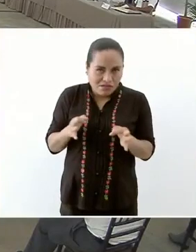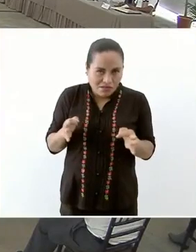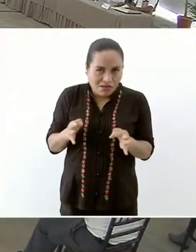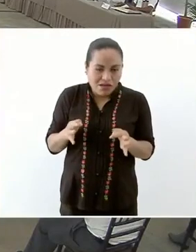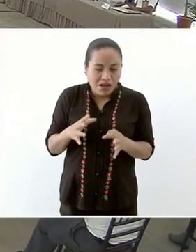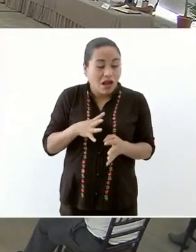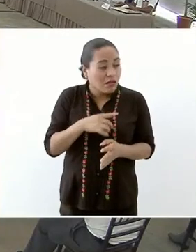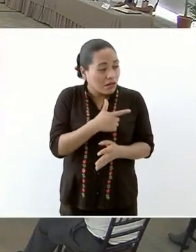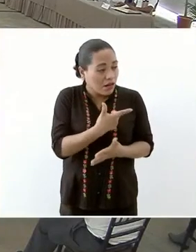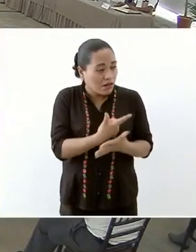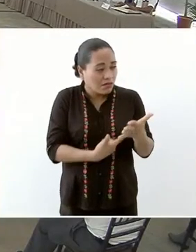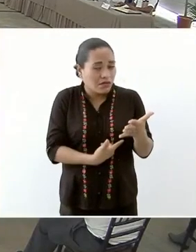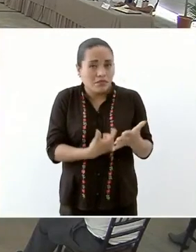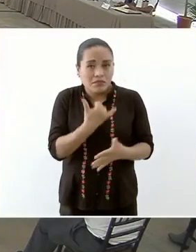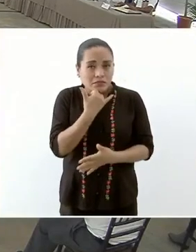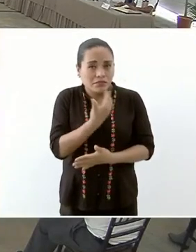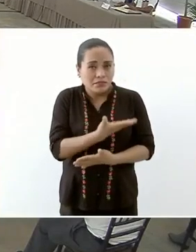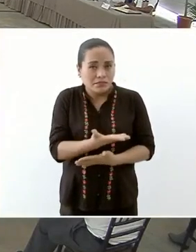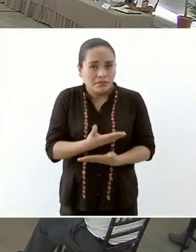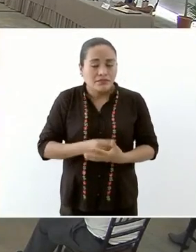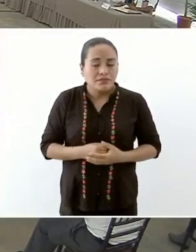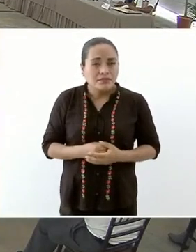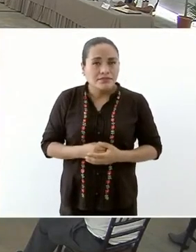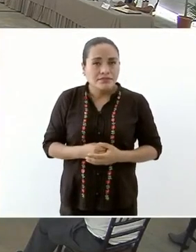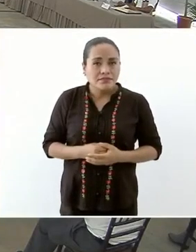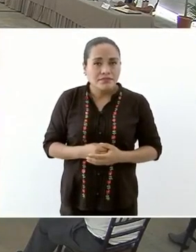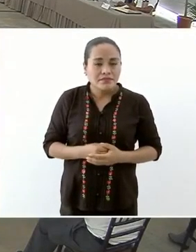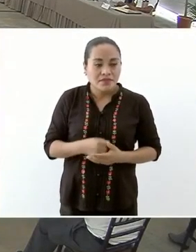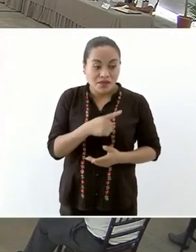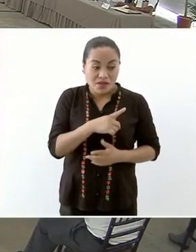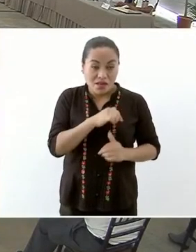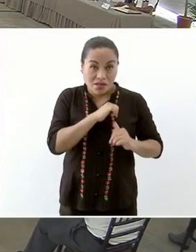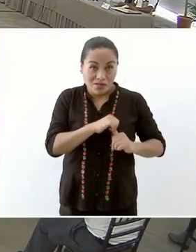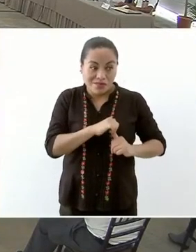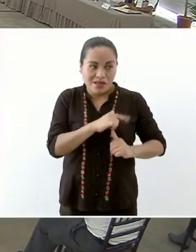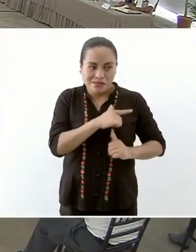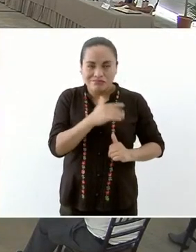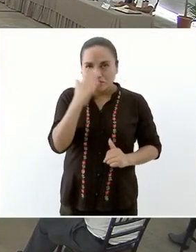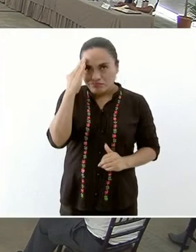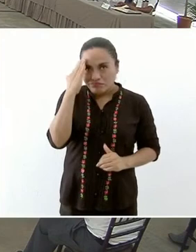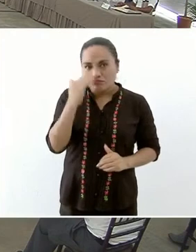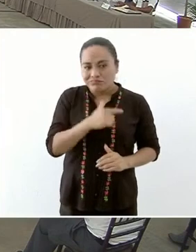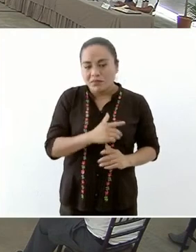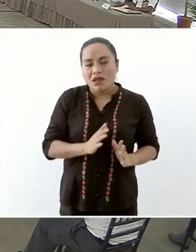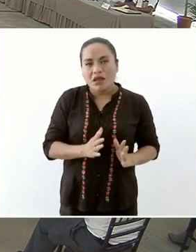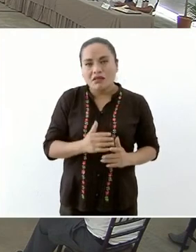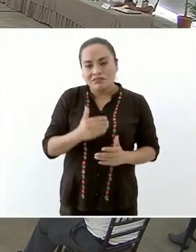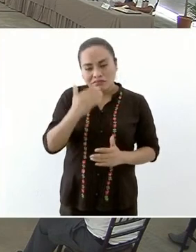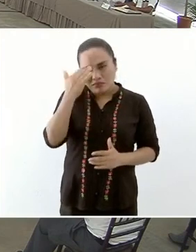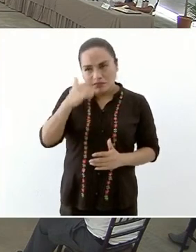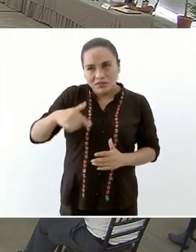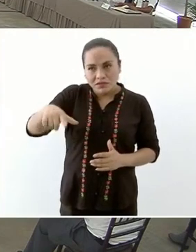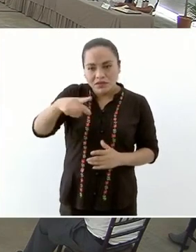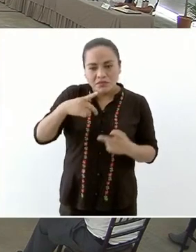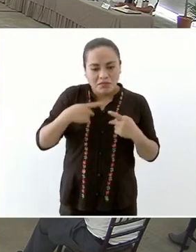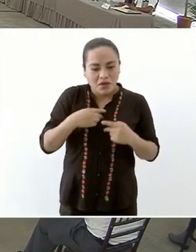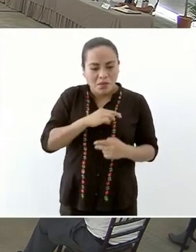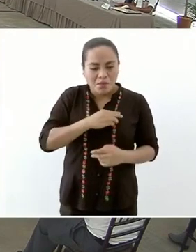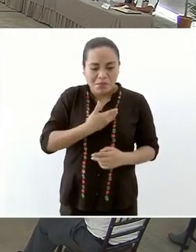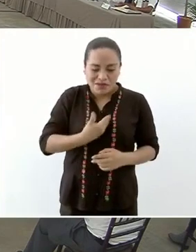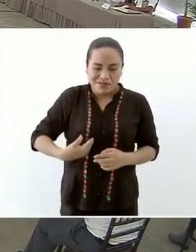general para que ustedes como autoridad ya sepan qué contiene cada paquete